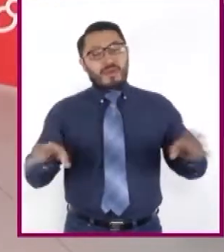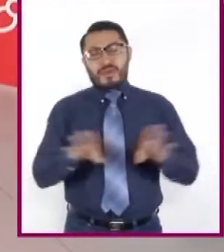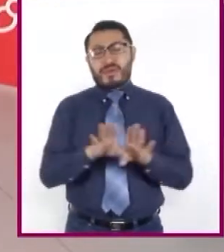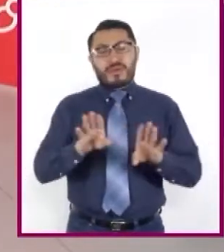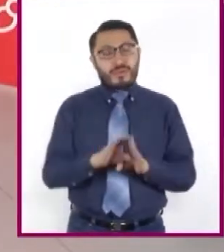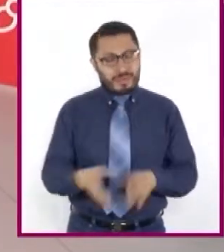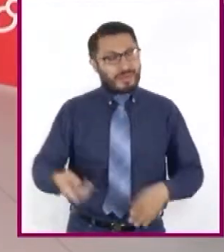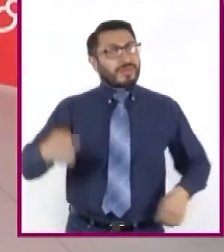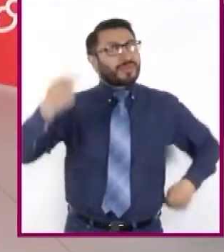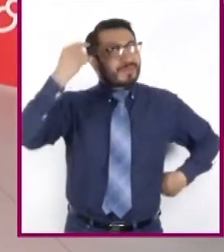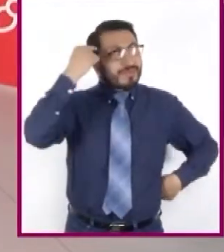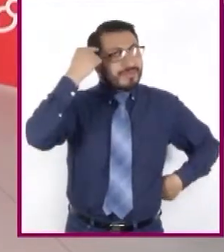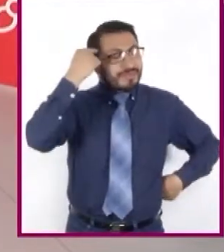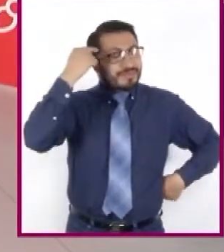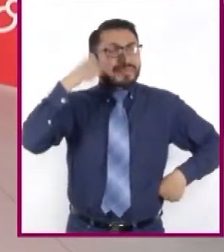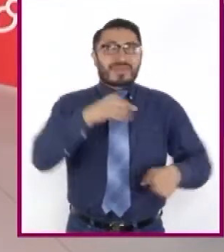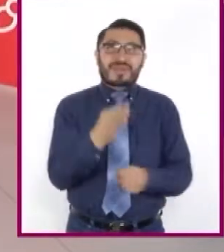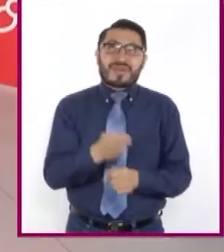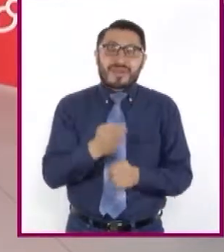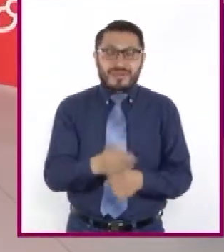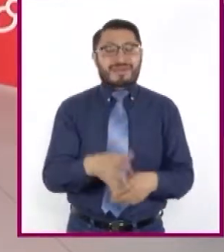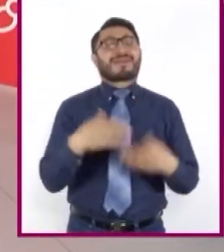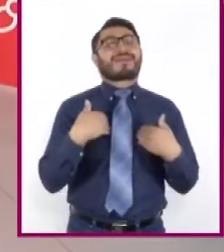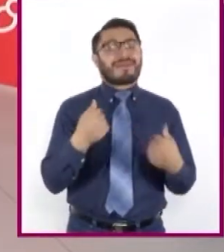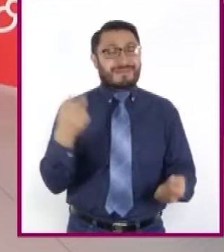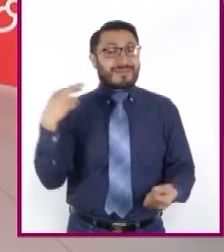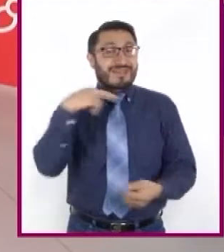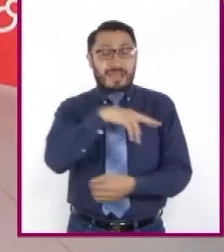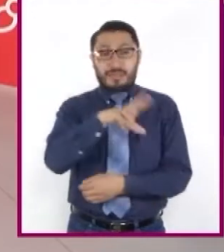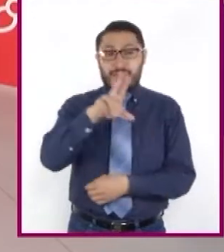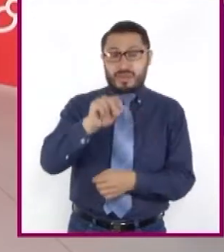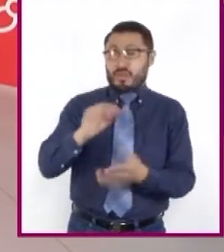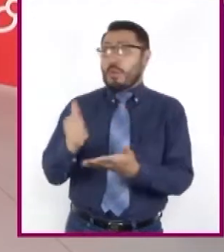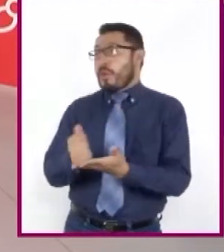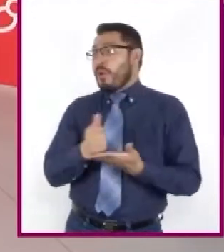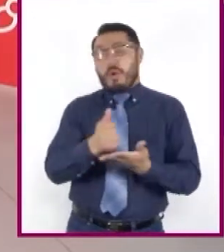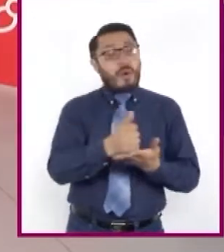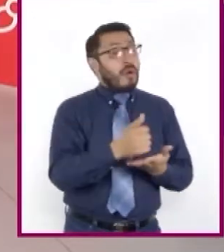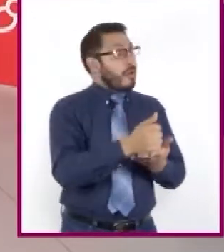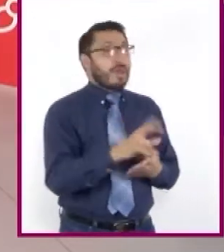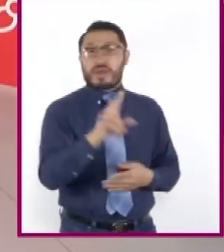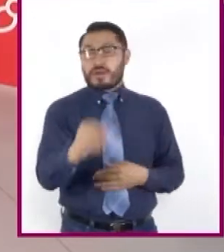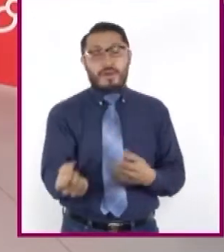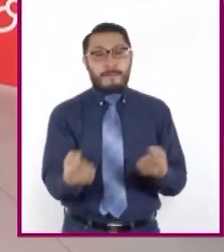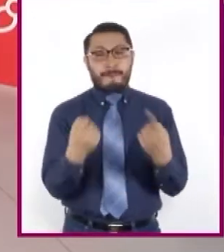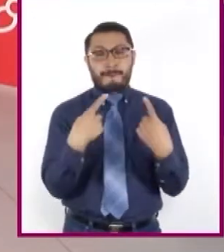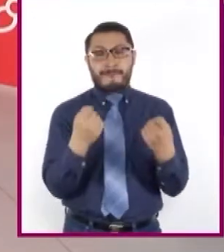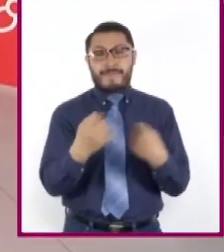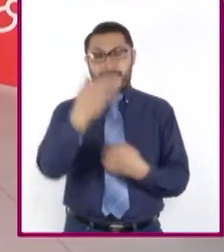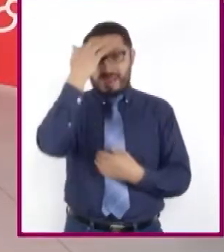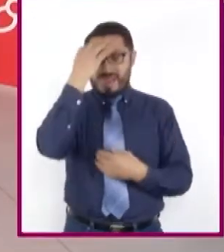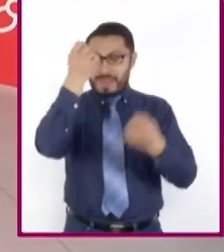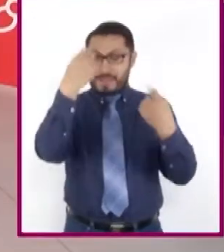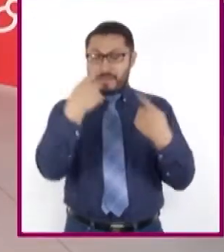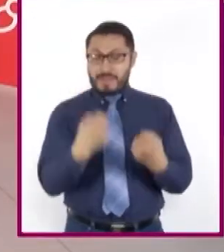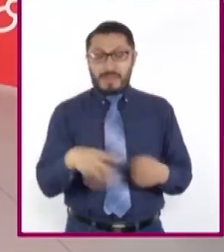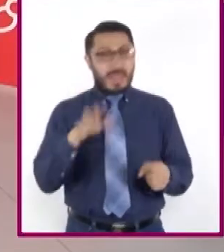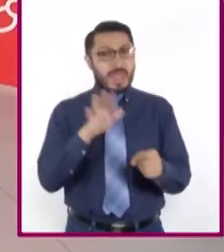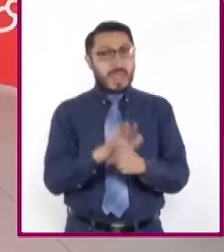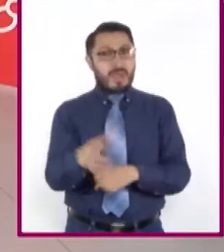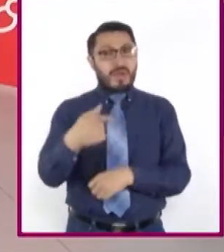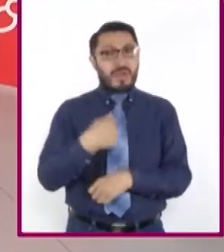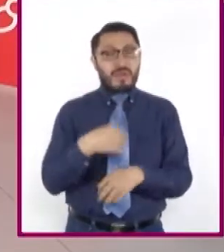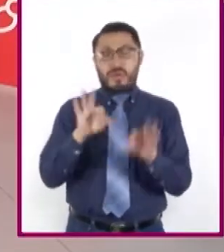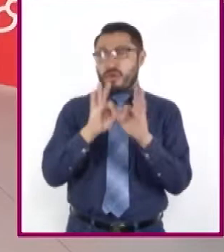inmediata, sin intermediarios, con el conocimiento de nosotros mismos y de la experiencia perceptiva del